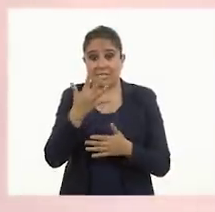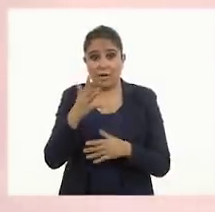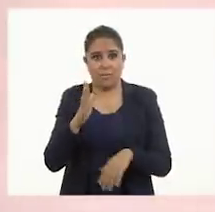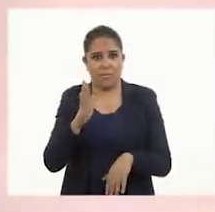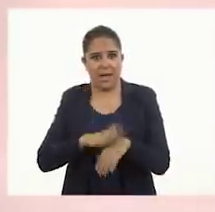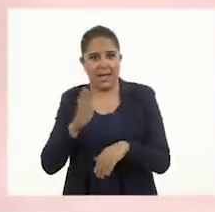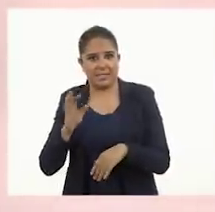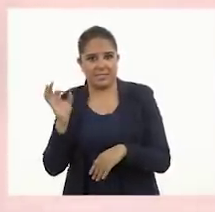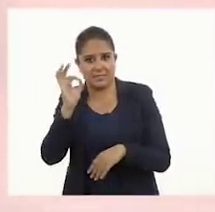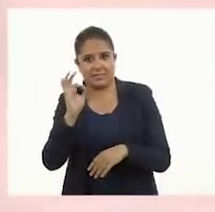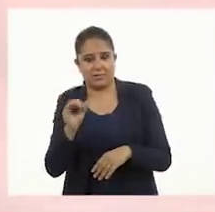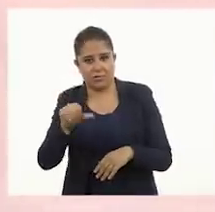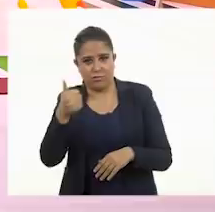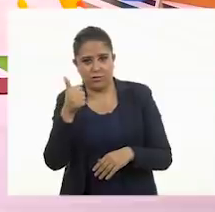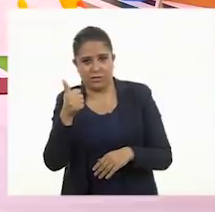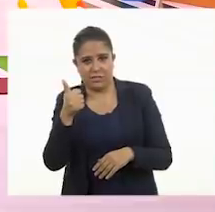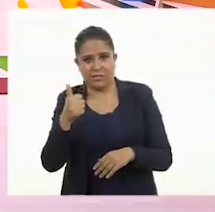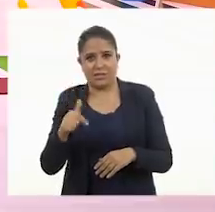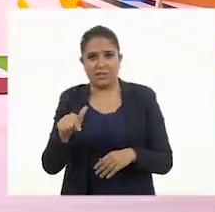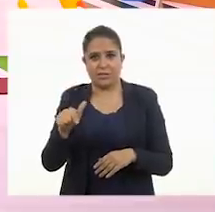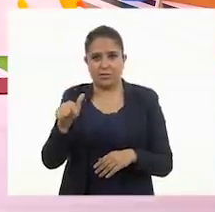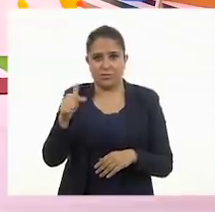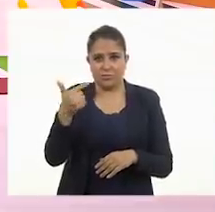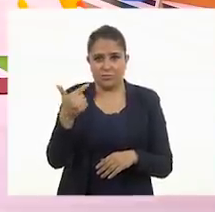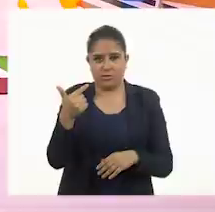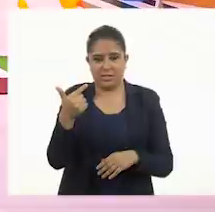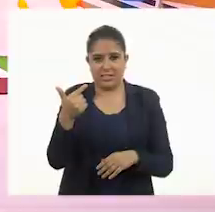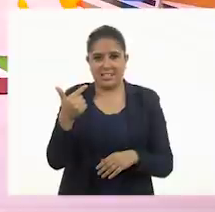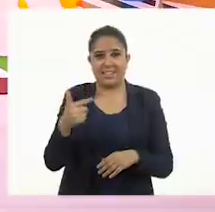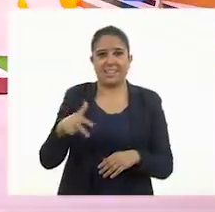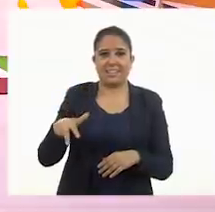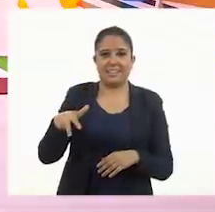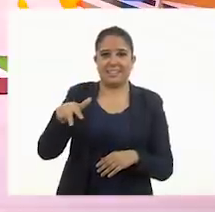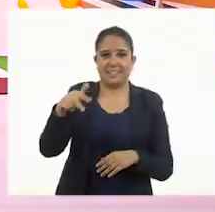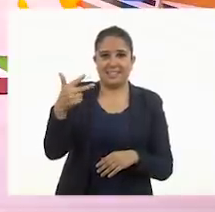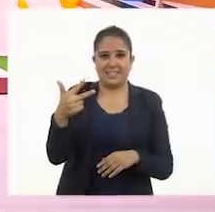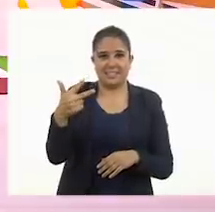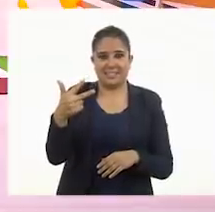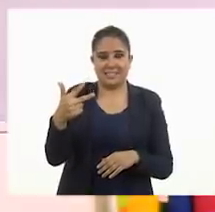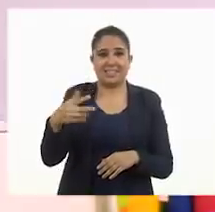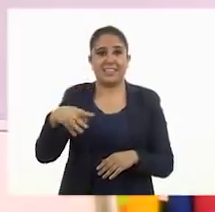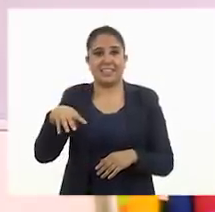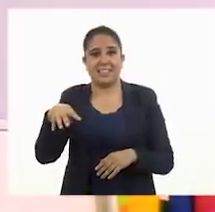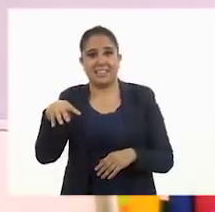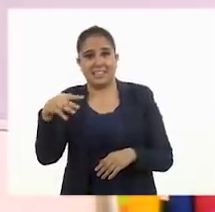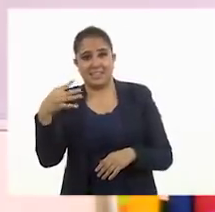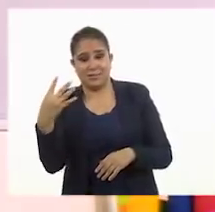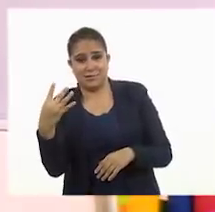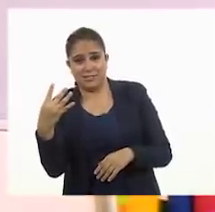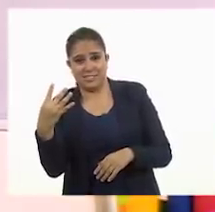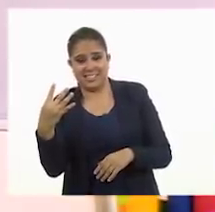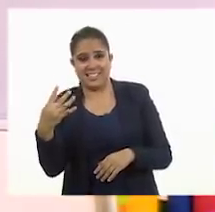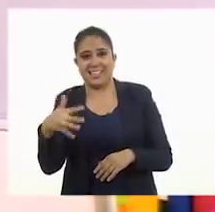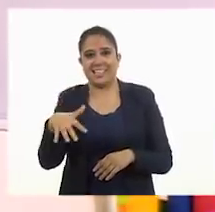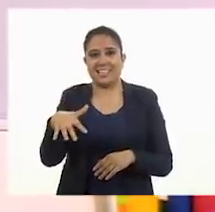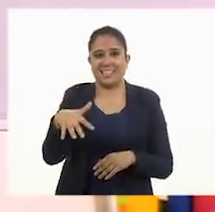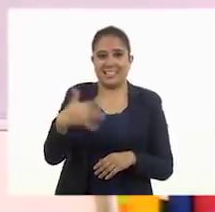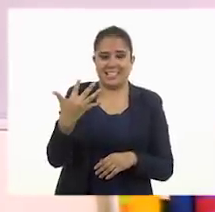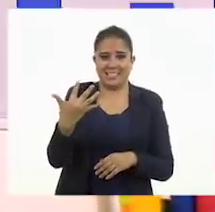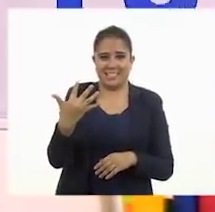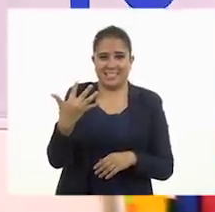más. Tres, doce, trece, catorce